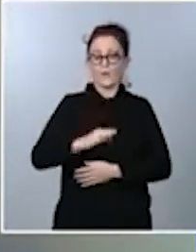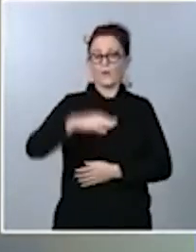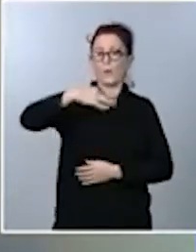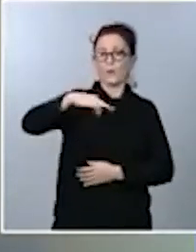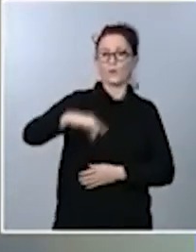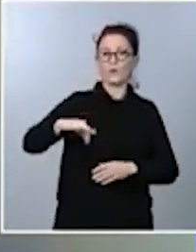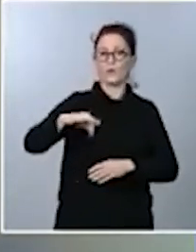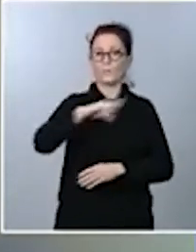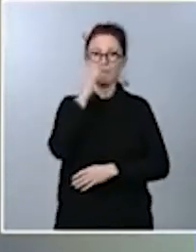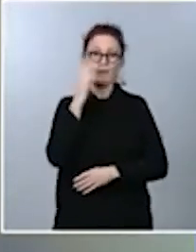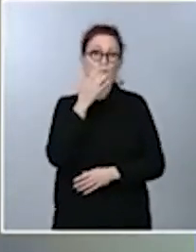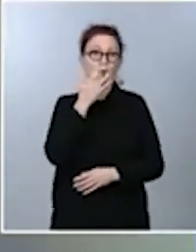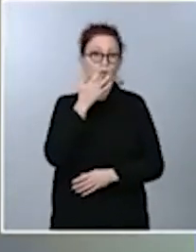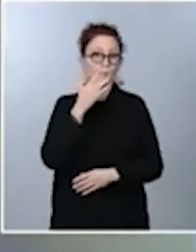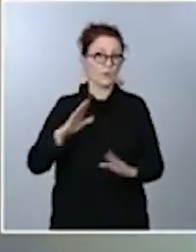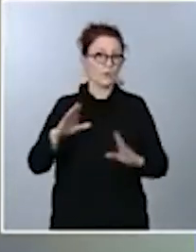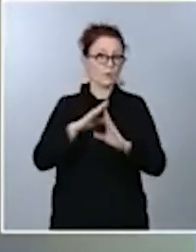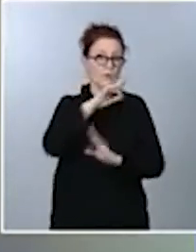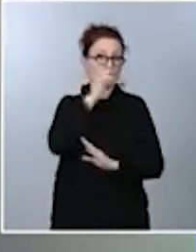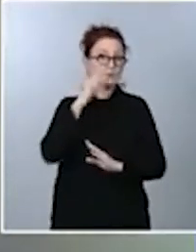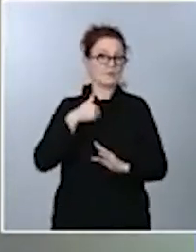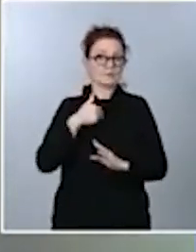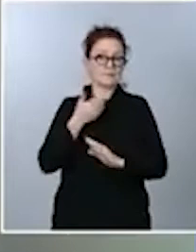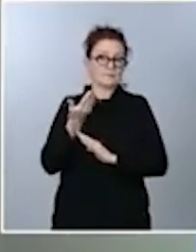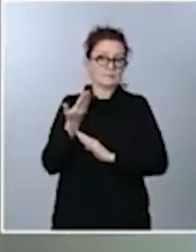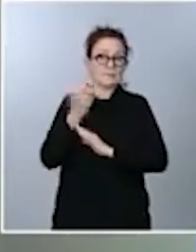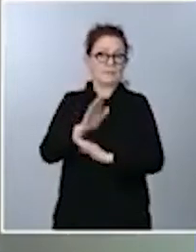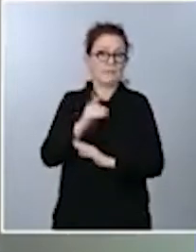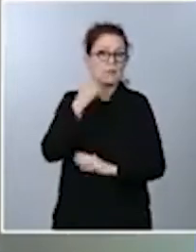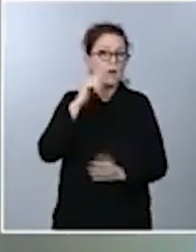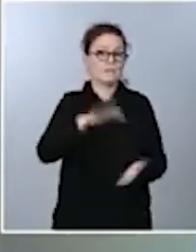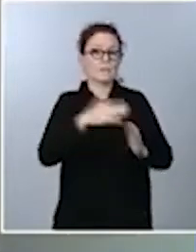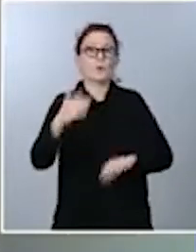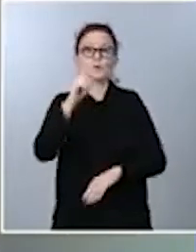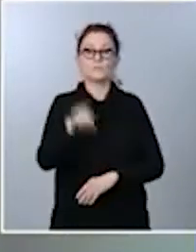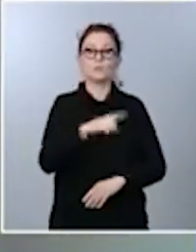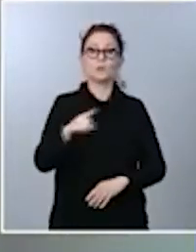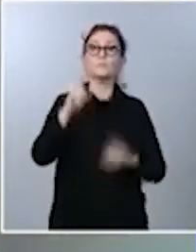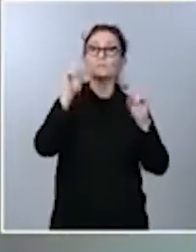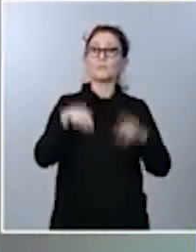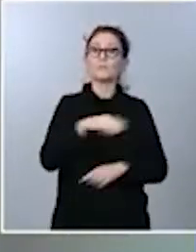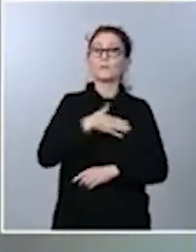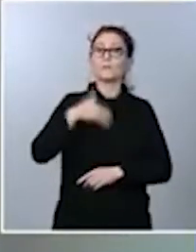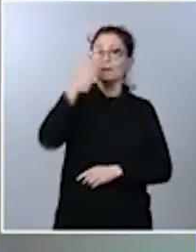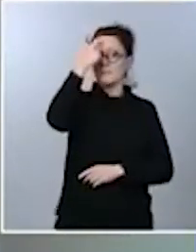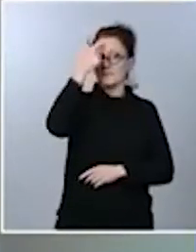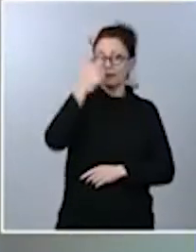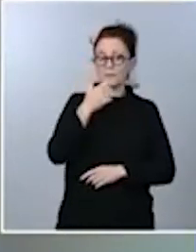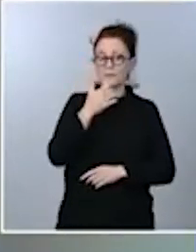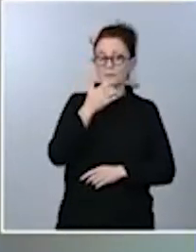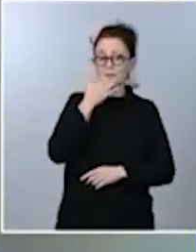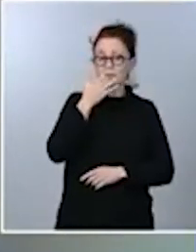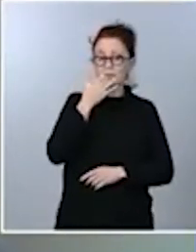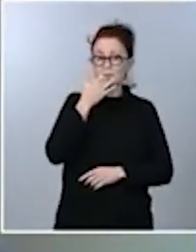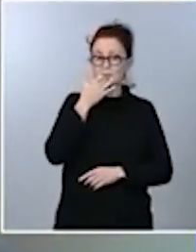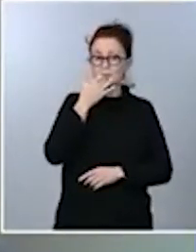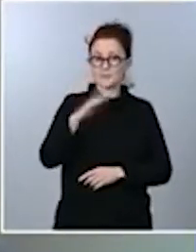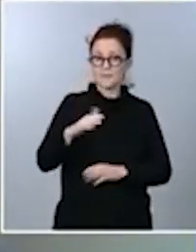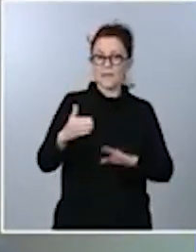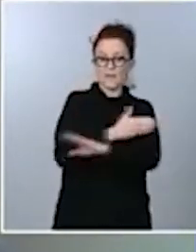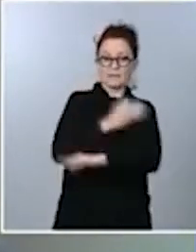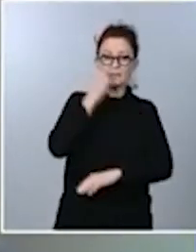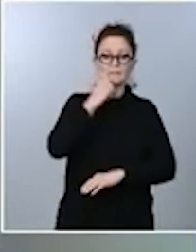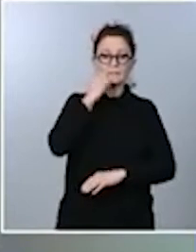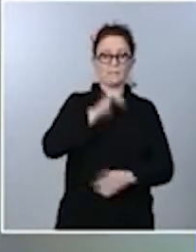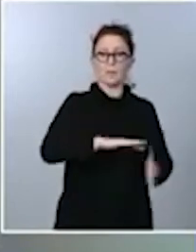que lo ha planteado? Y luego, en segundo lugar, si daría tiempo para ponerlo en marcha antes del sábado o el sábado, que es